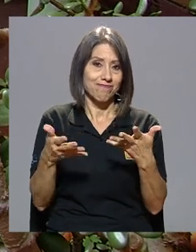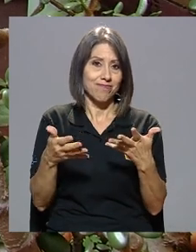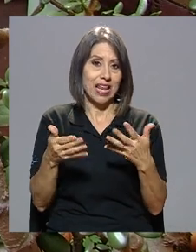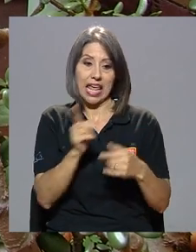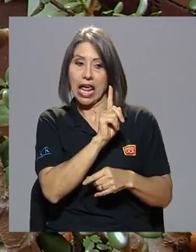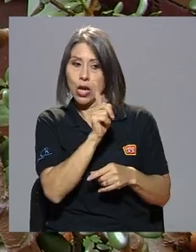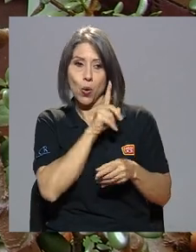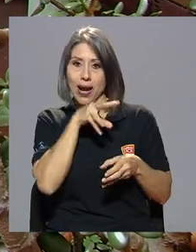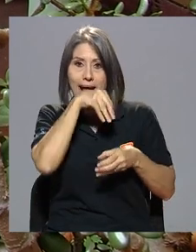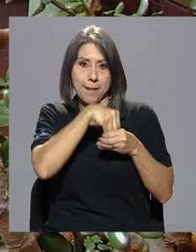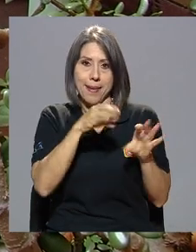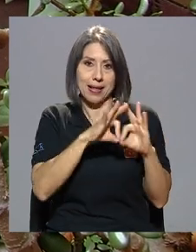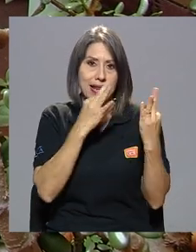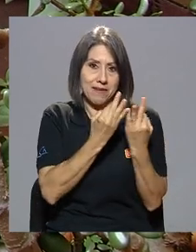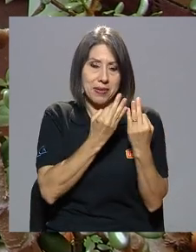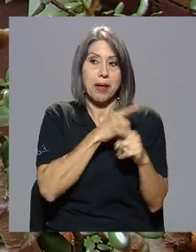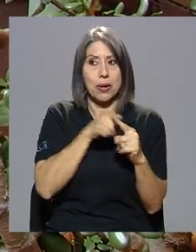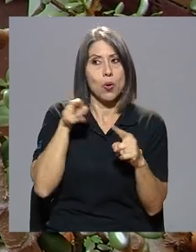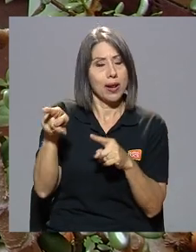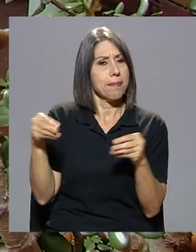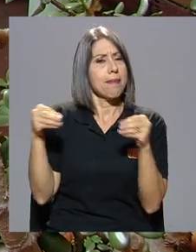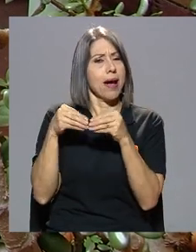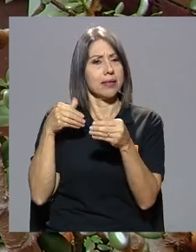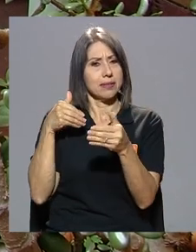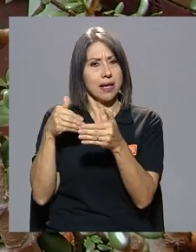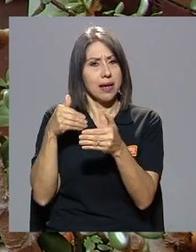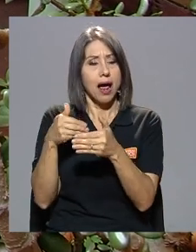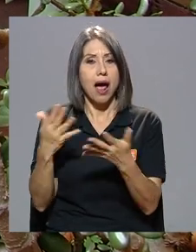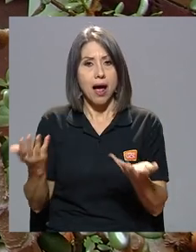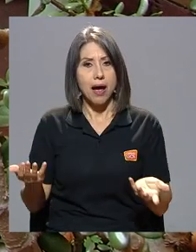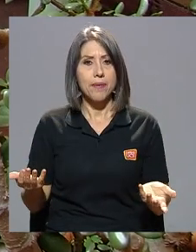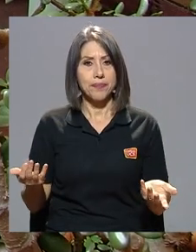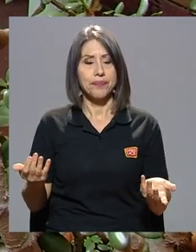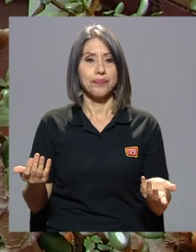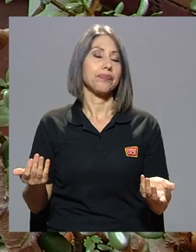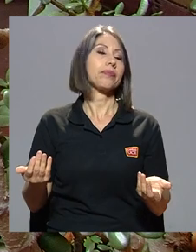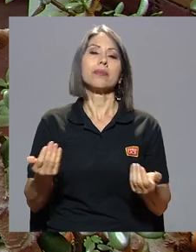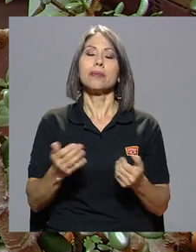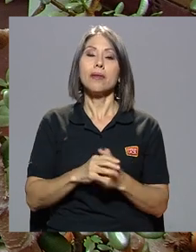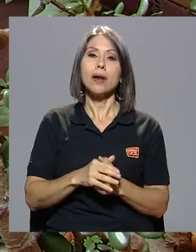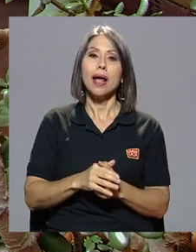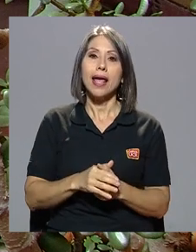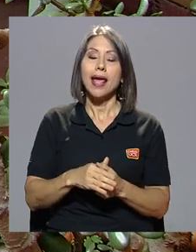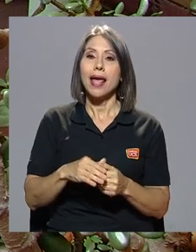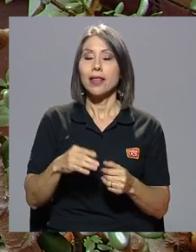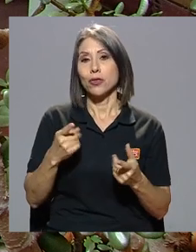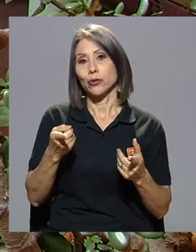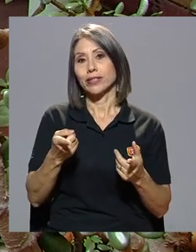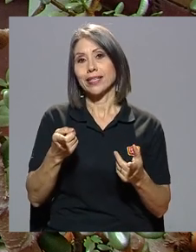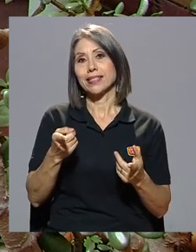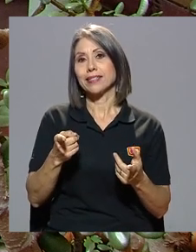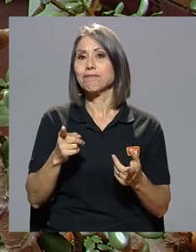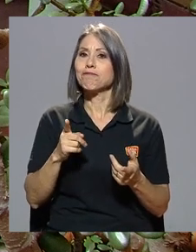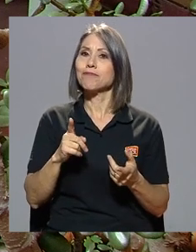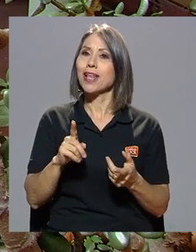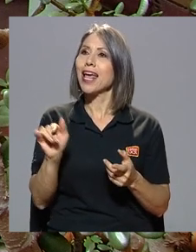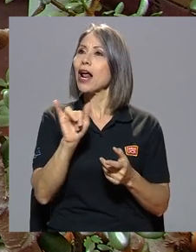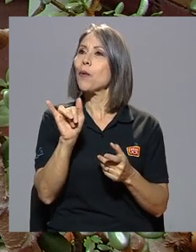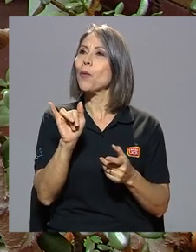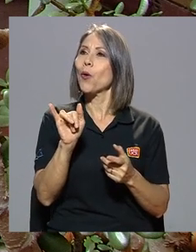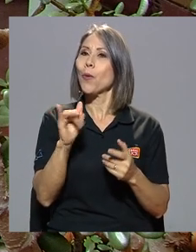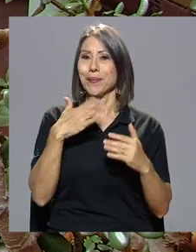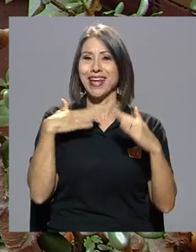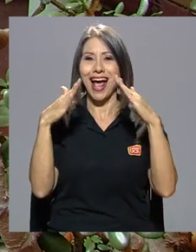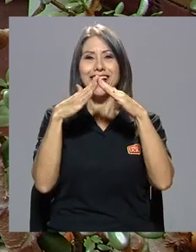si fuera del círculo familiar, tal vez el más cercano. Y entonces, era una